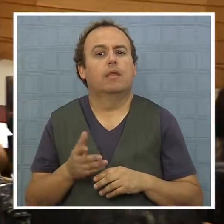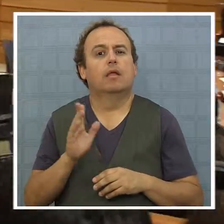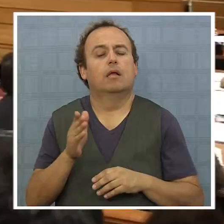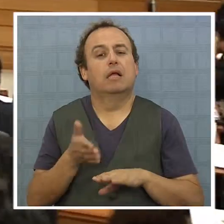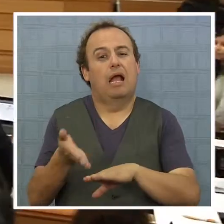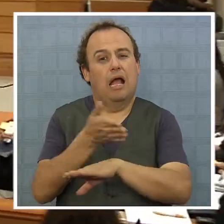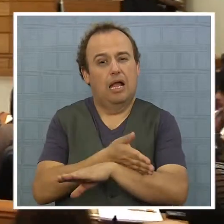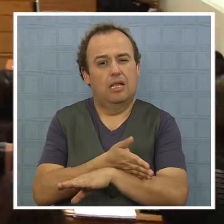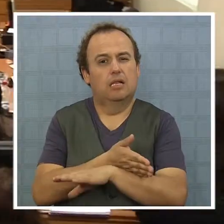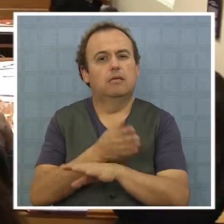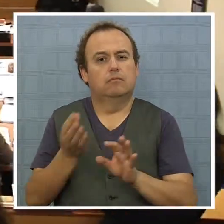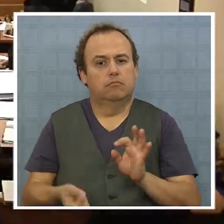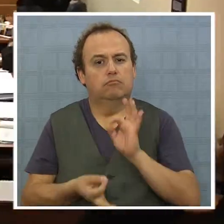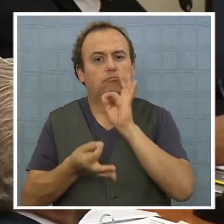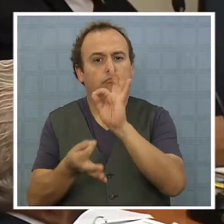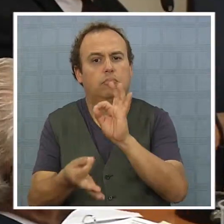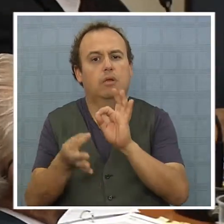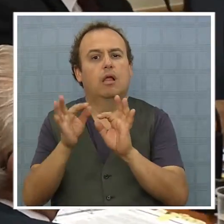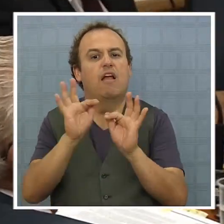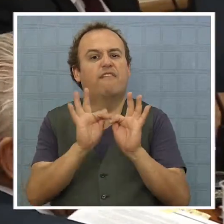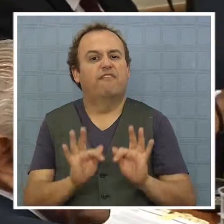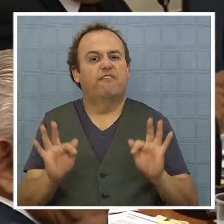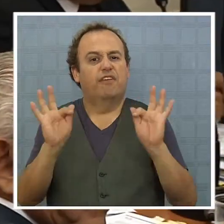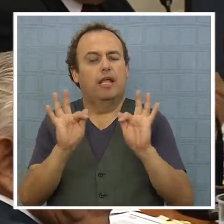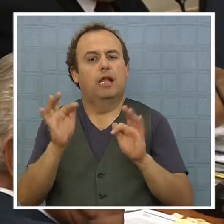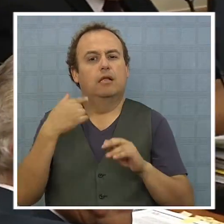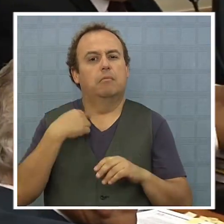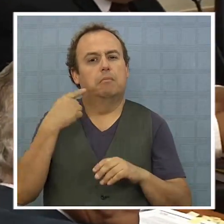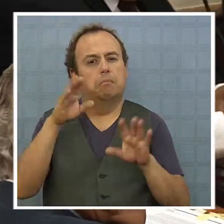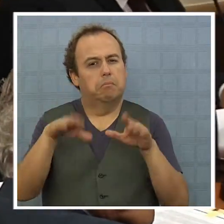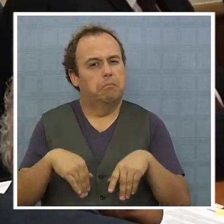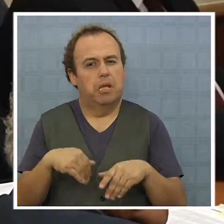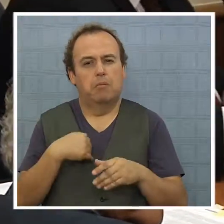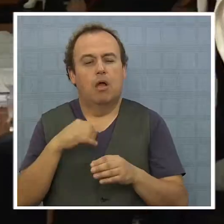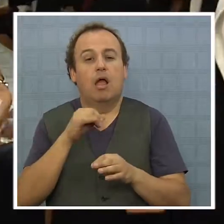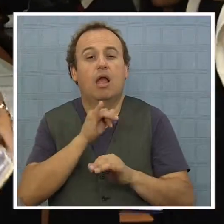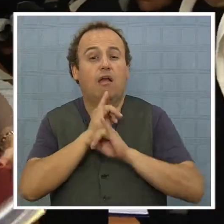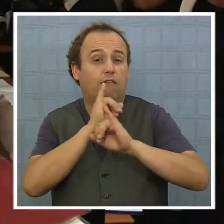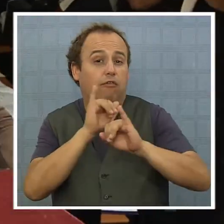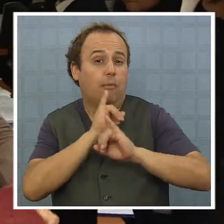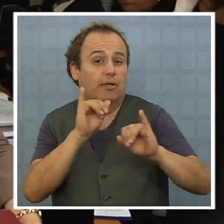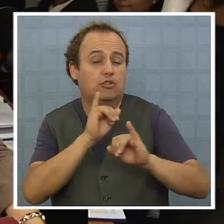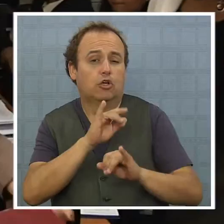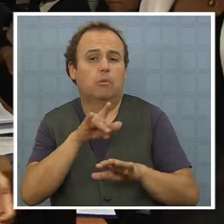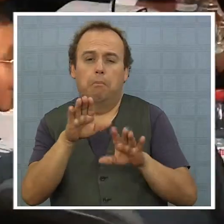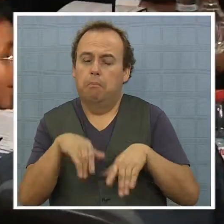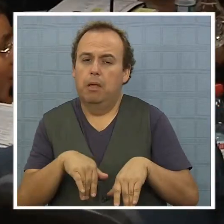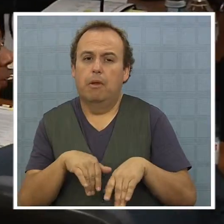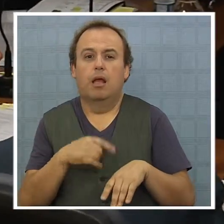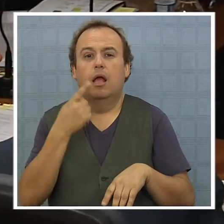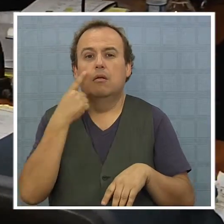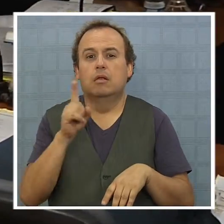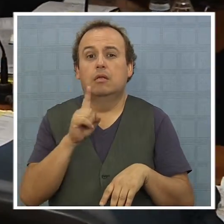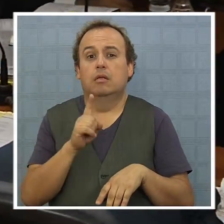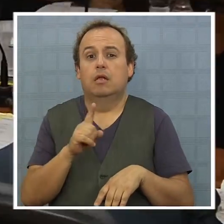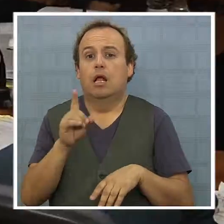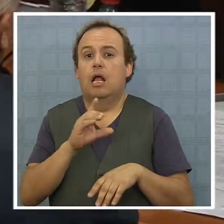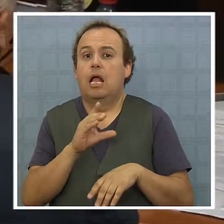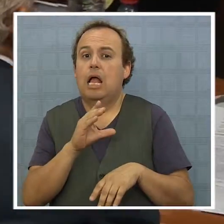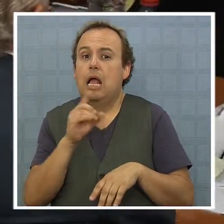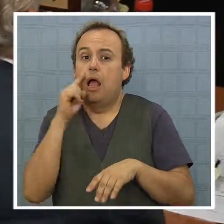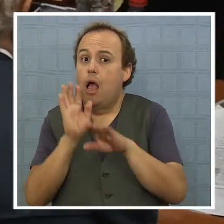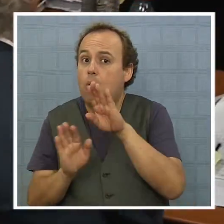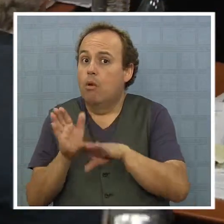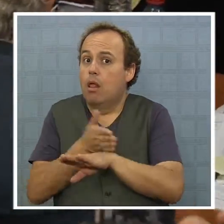anterioridad hubo una presentación similar y la fiscalía estima que se mantienen los mismos antecedentes en torno al caso, por lo que la medida